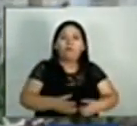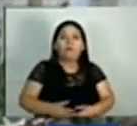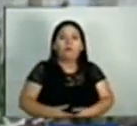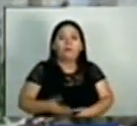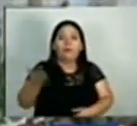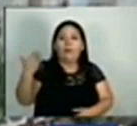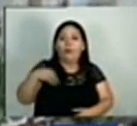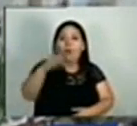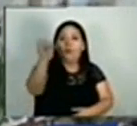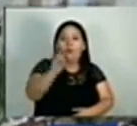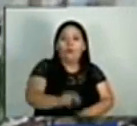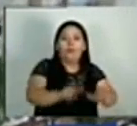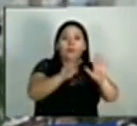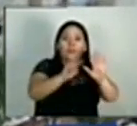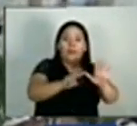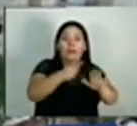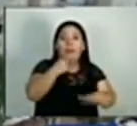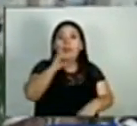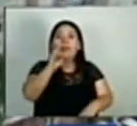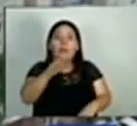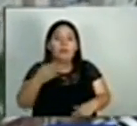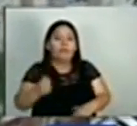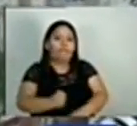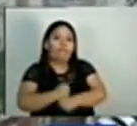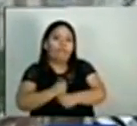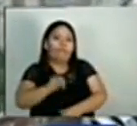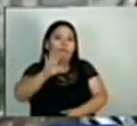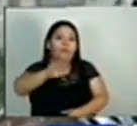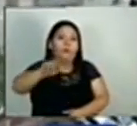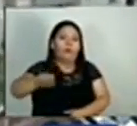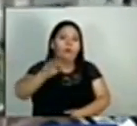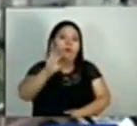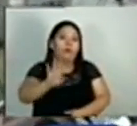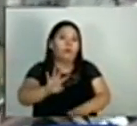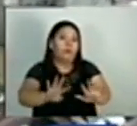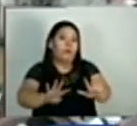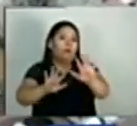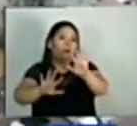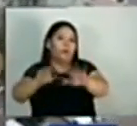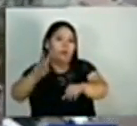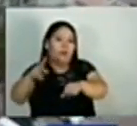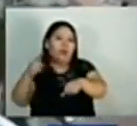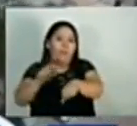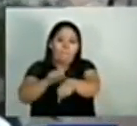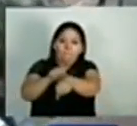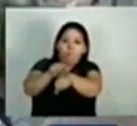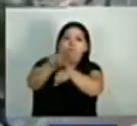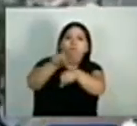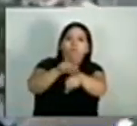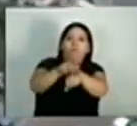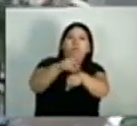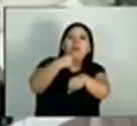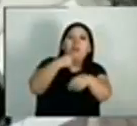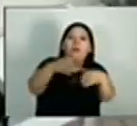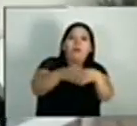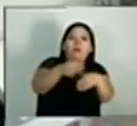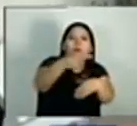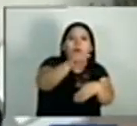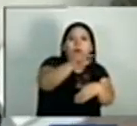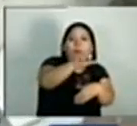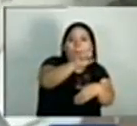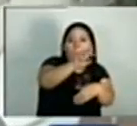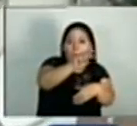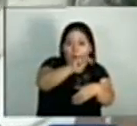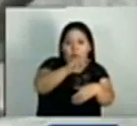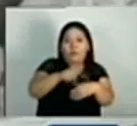7 de octubre, Israel confirma que 5.955 cohetes han sido lanzados por Hamas. Por su parte, las fuerzas